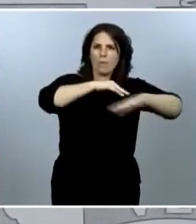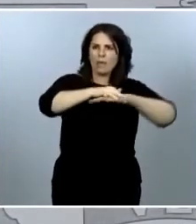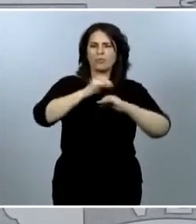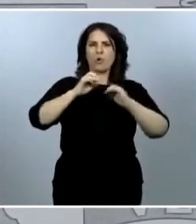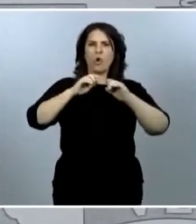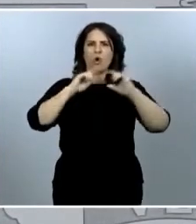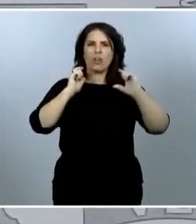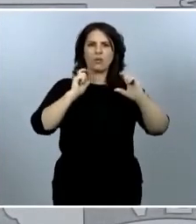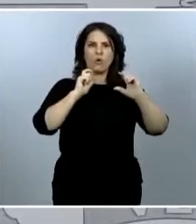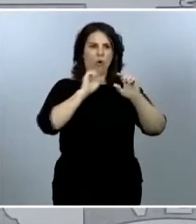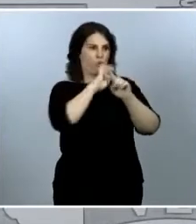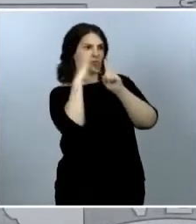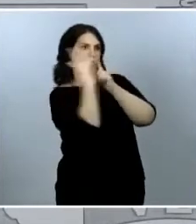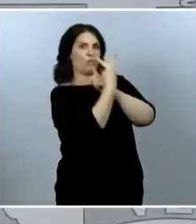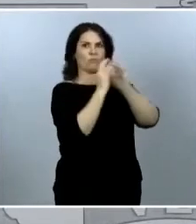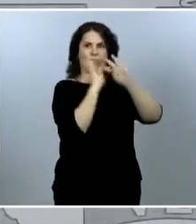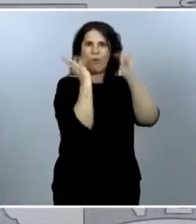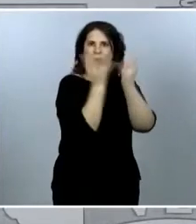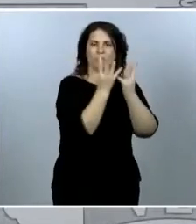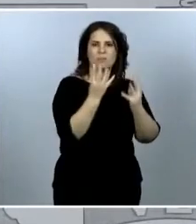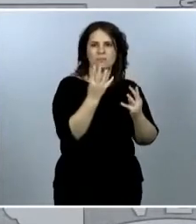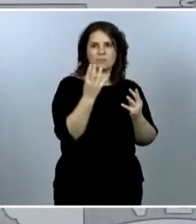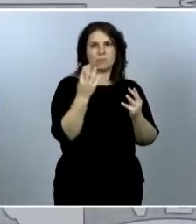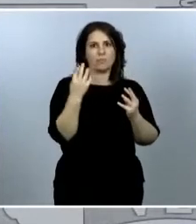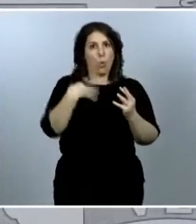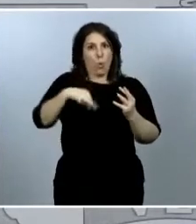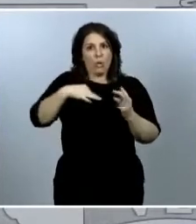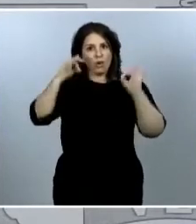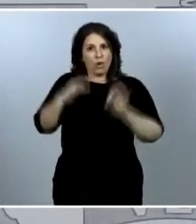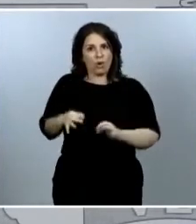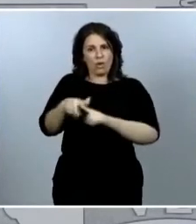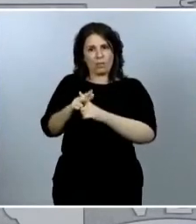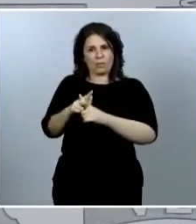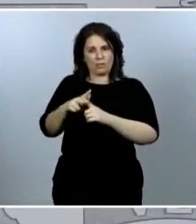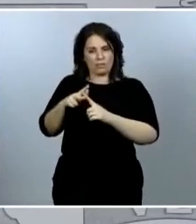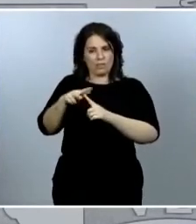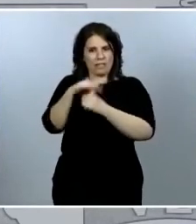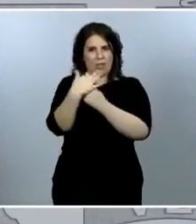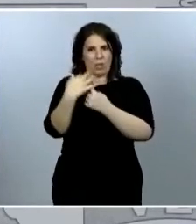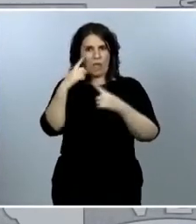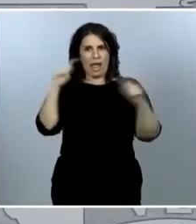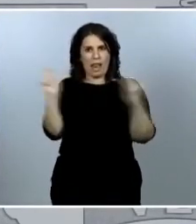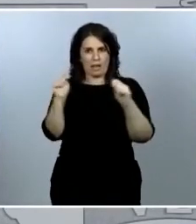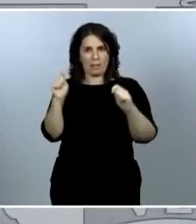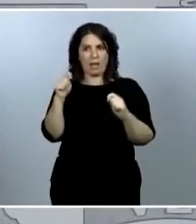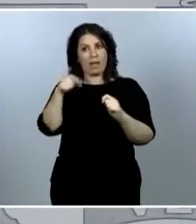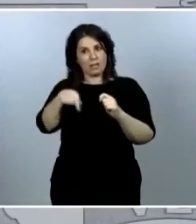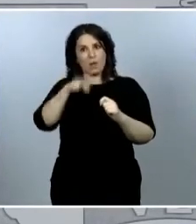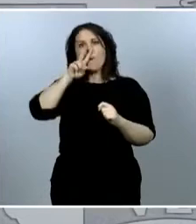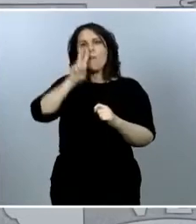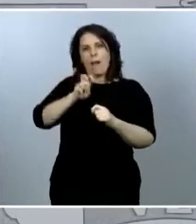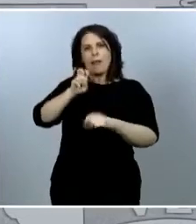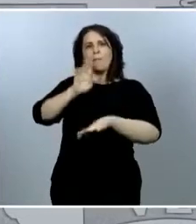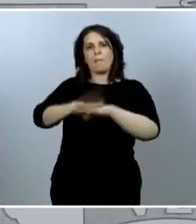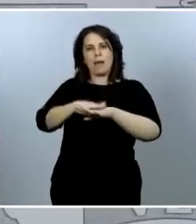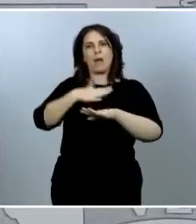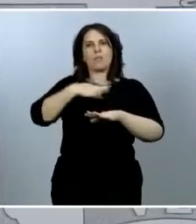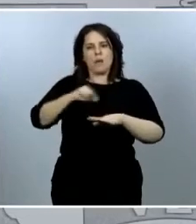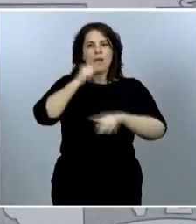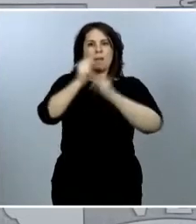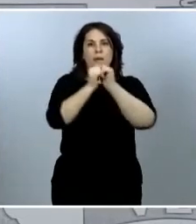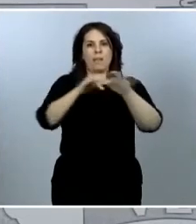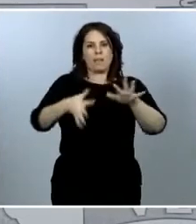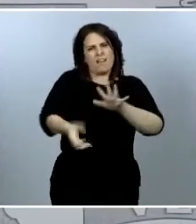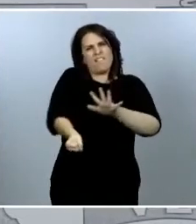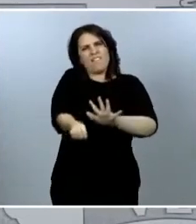Y, en consecuencia, ha sido una herramienta constitucional que nos ha servido como instrumento eficaz para contener la pandemia y para superar